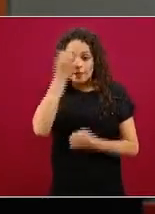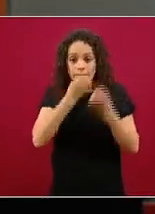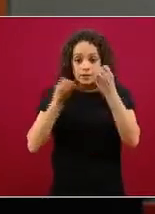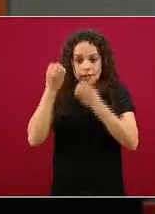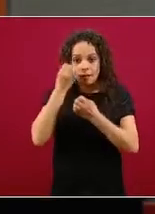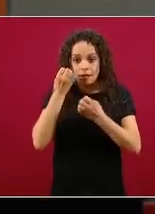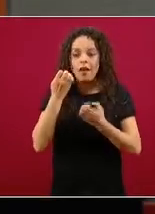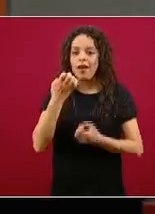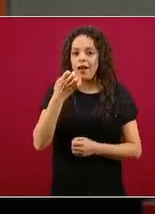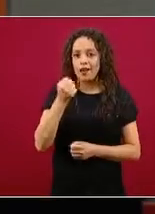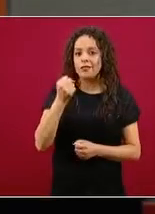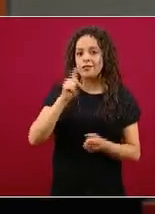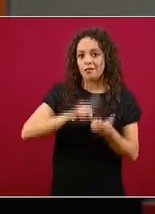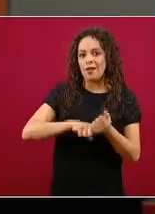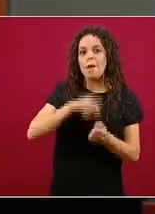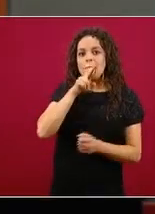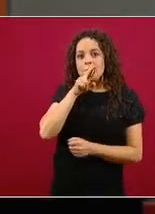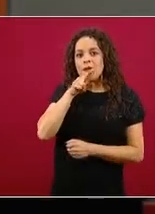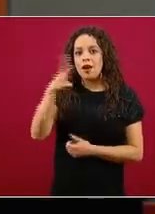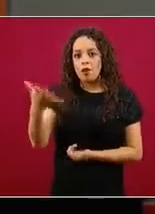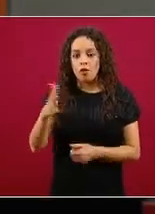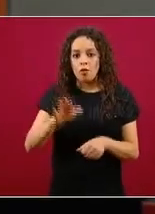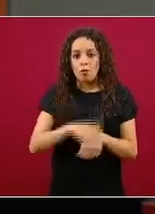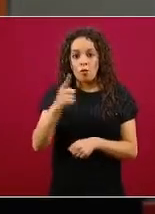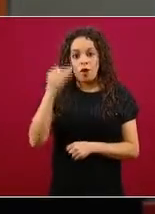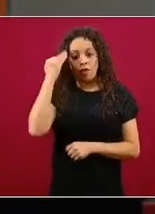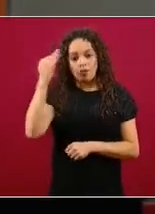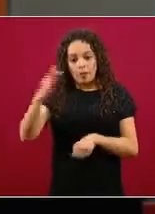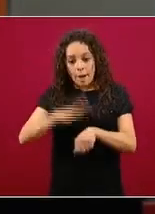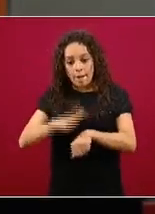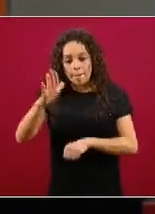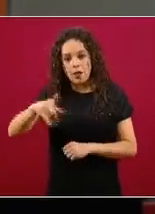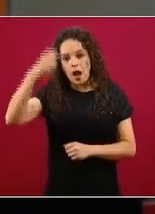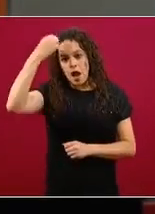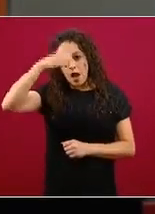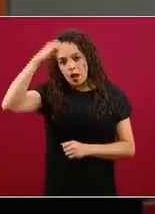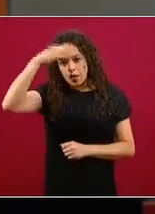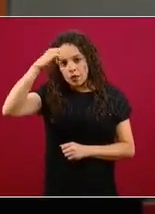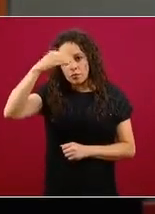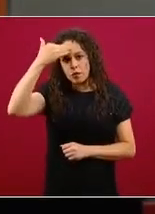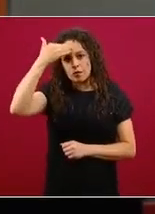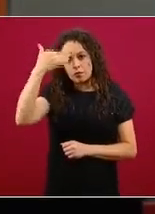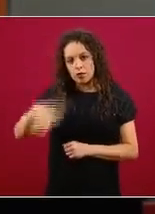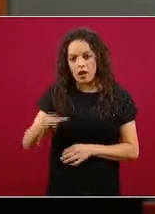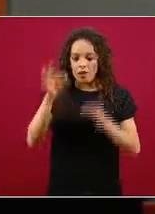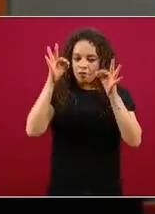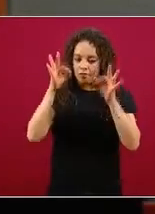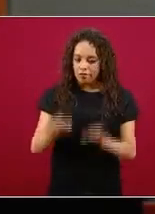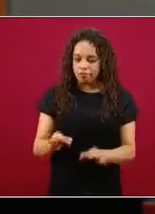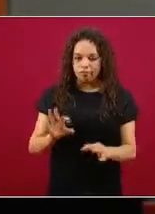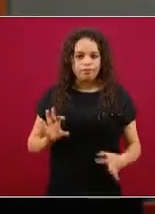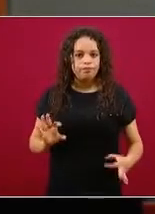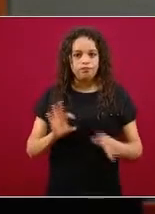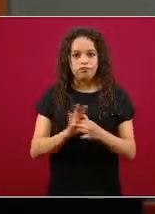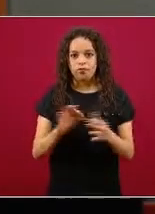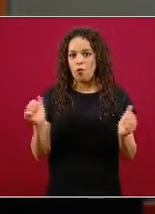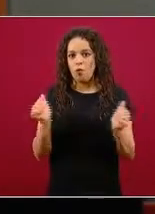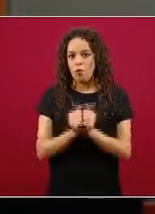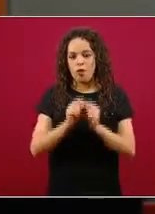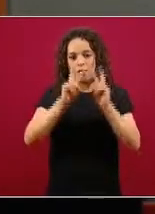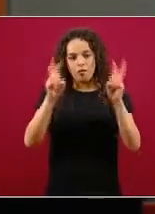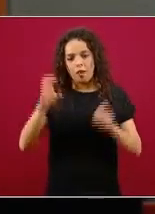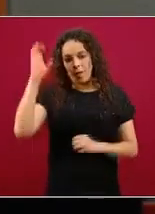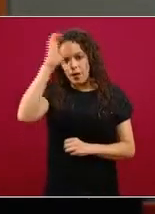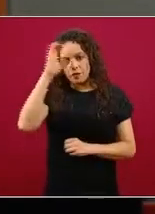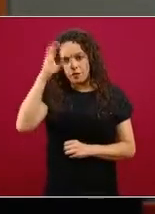más población, con más tiempo, con más experiencia y estas herramientas cubren el rigor científico. Y, bueno, esa es la pregunta,